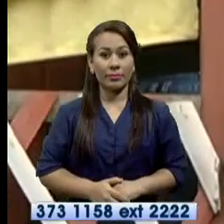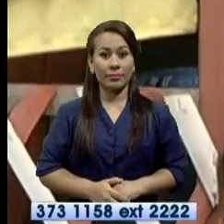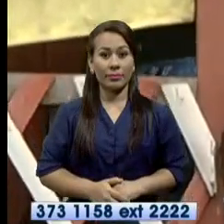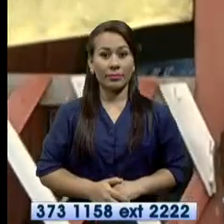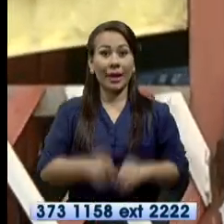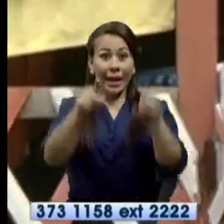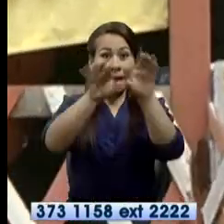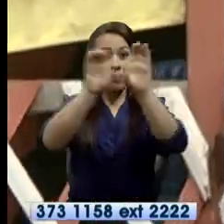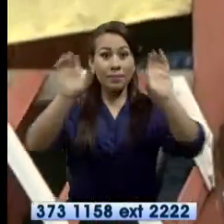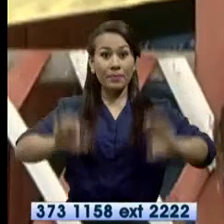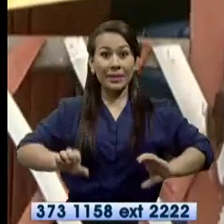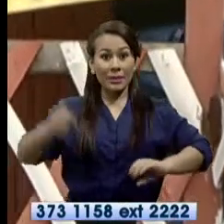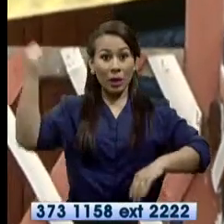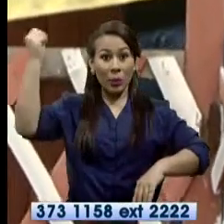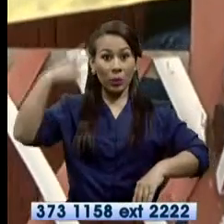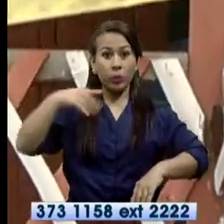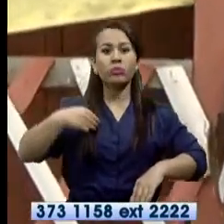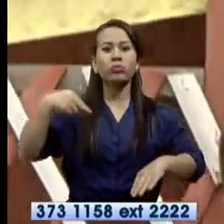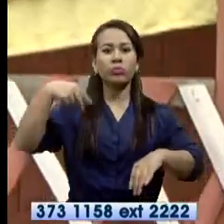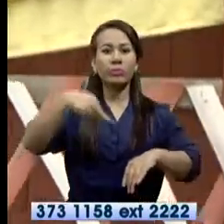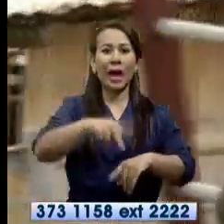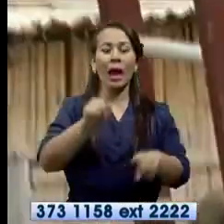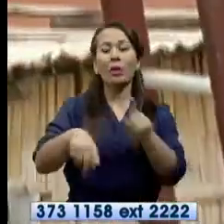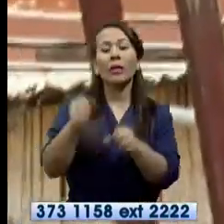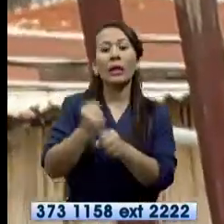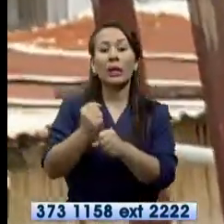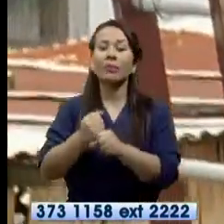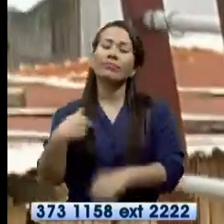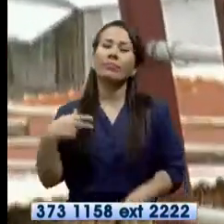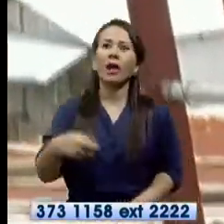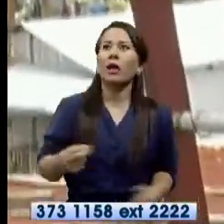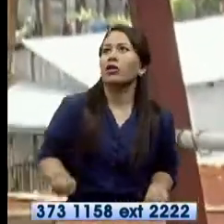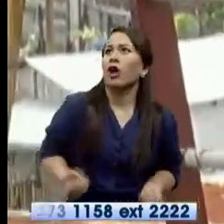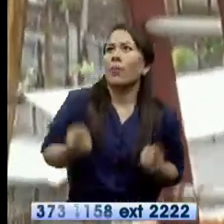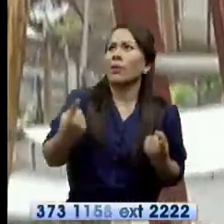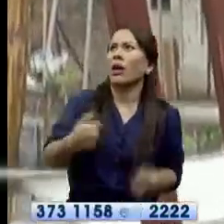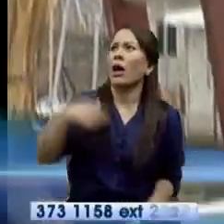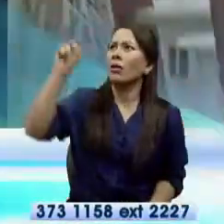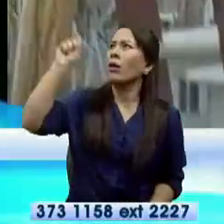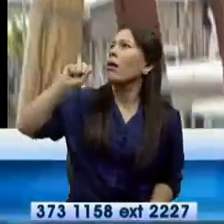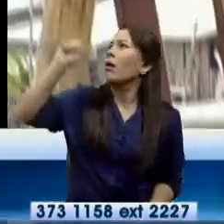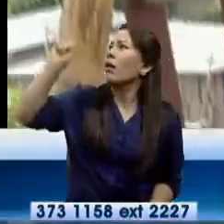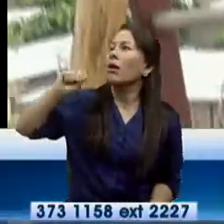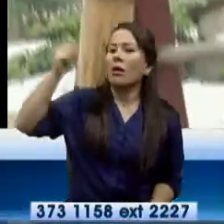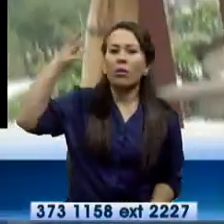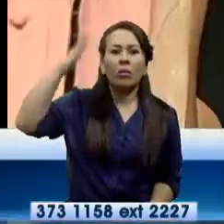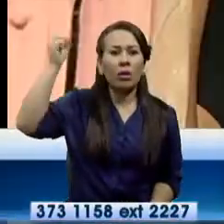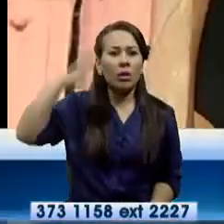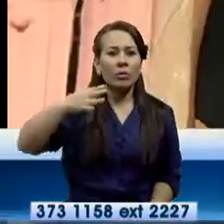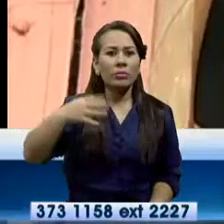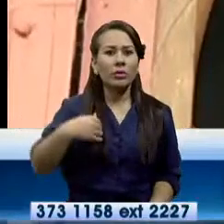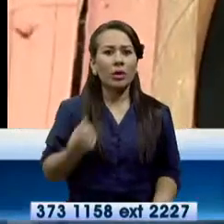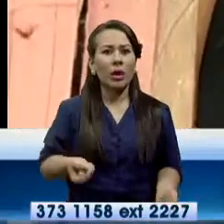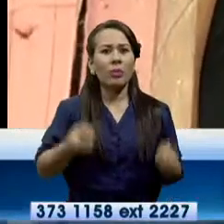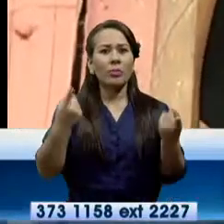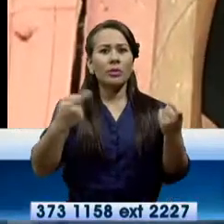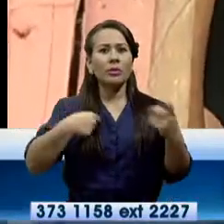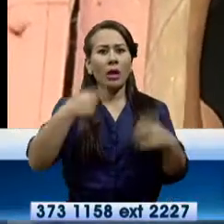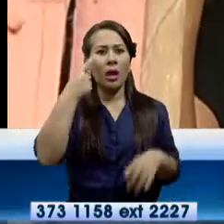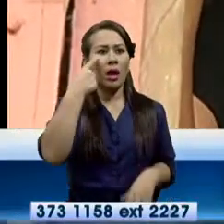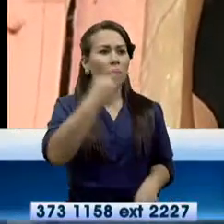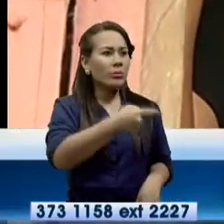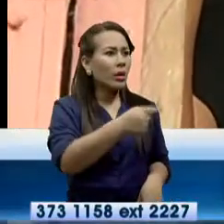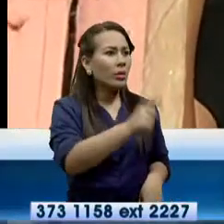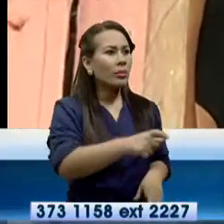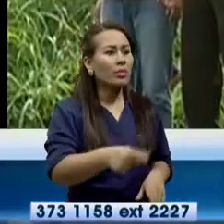Para algunos que recién regresaban de sus trabajos, les tomó por sorpresa encontrarse con la novedad. Sí, ya veo, ahí veo a la